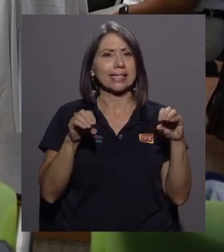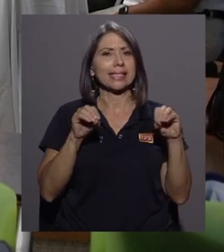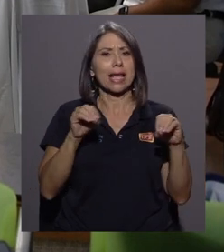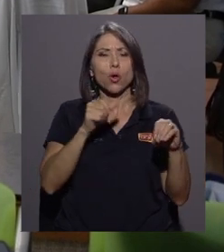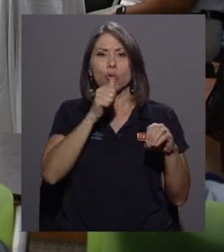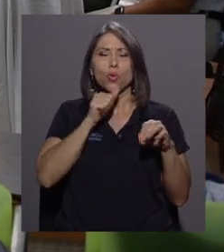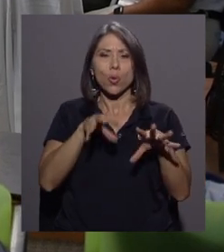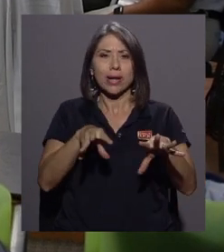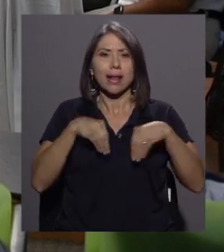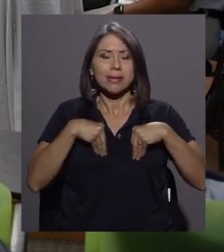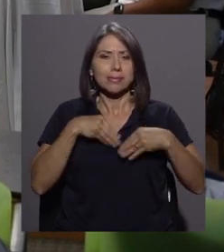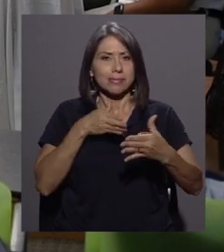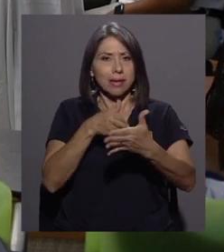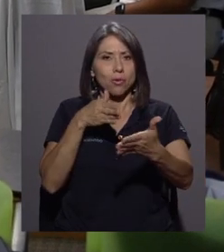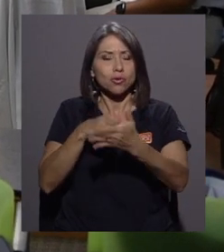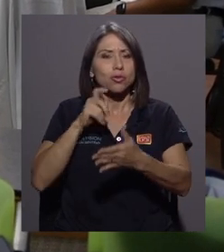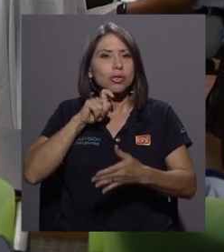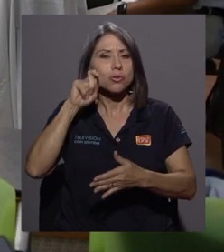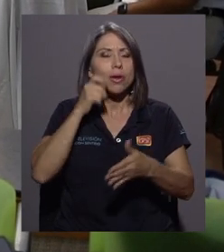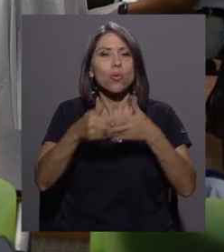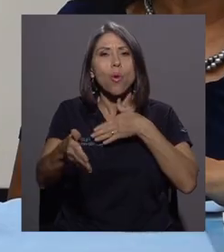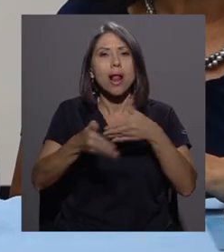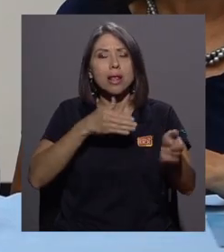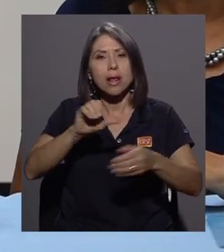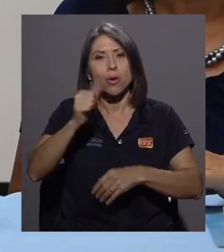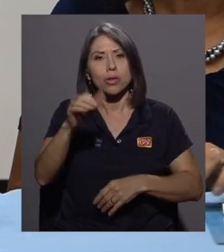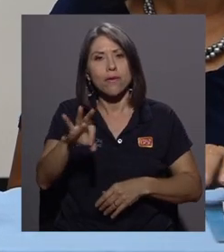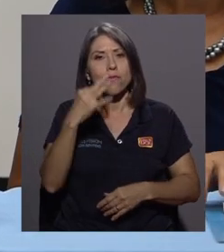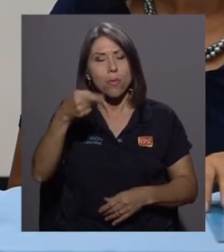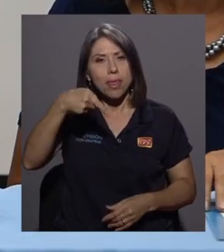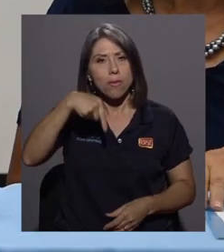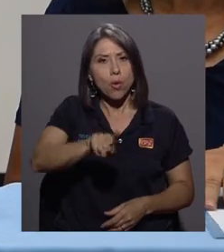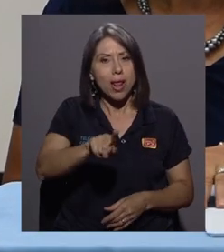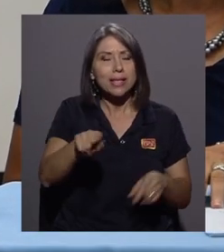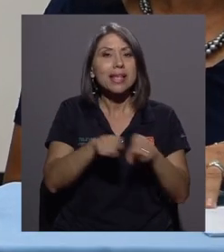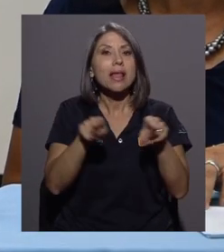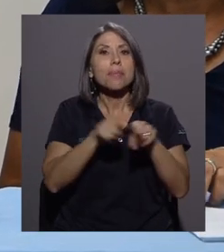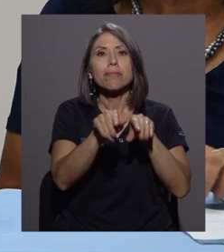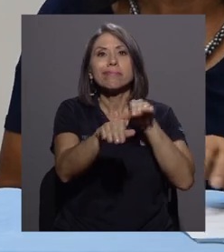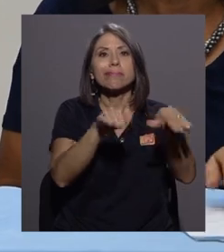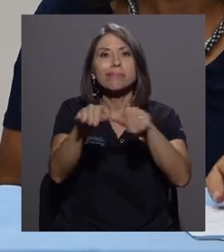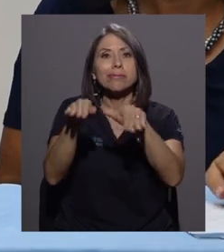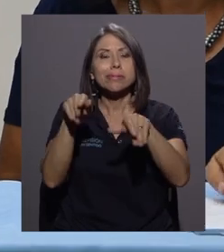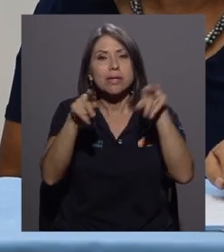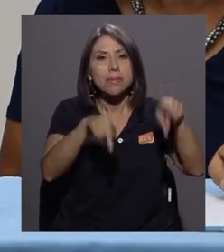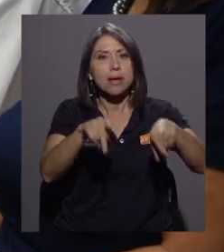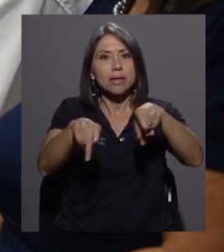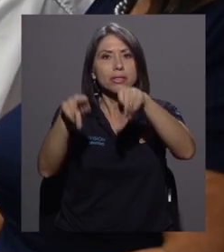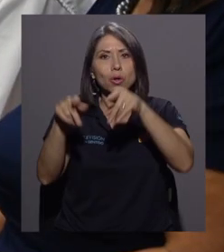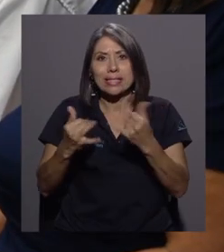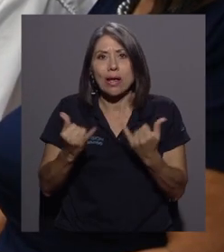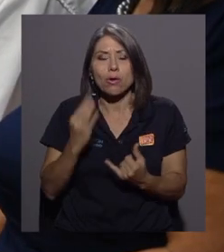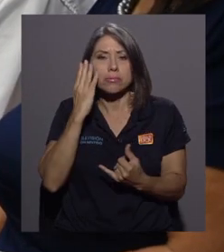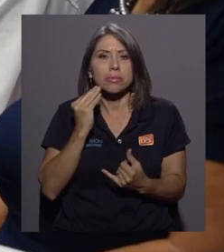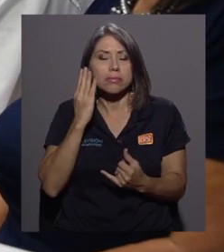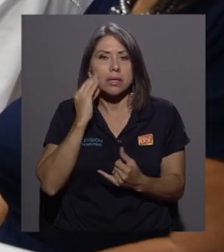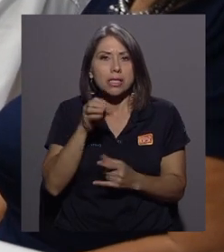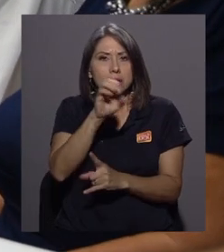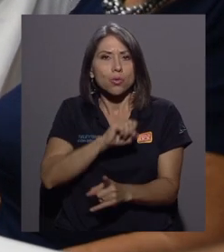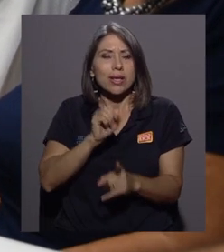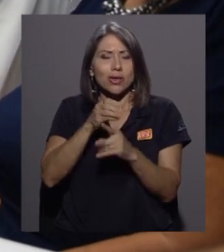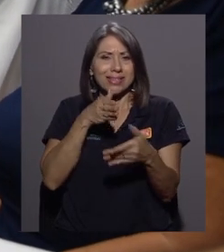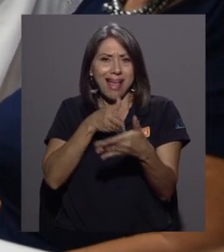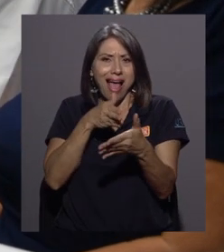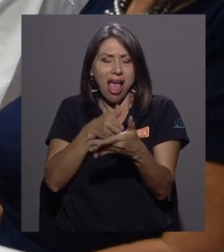sexual y cualquier otra forma de violencia e hizo un llamado para que las personas que estén viviendo situaciones de